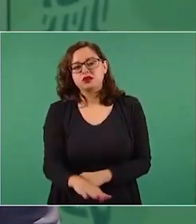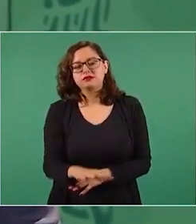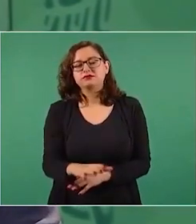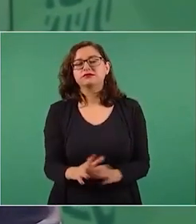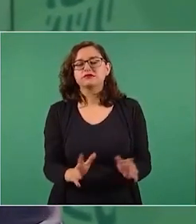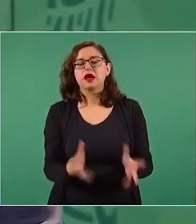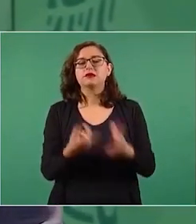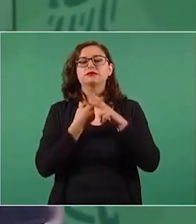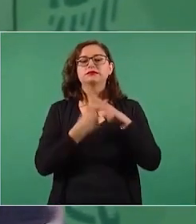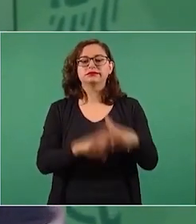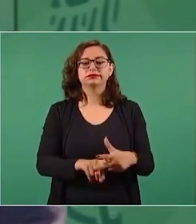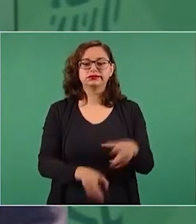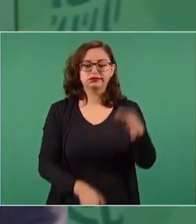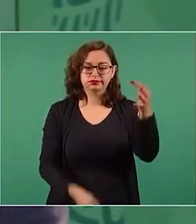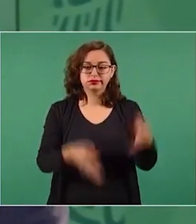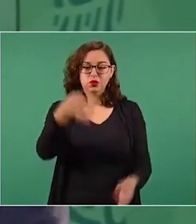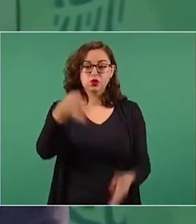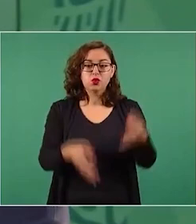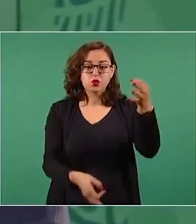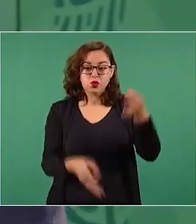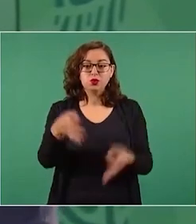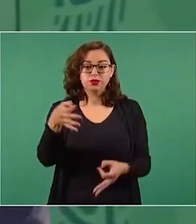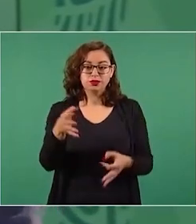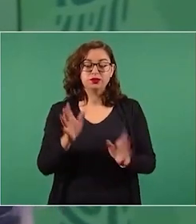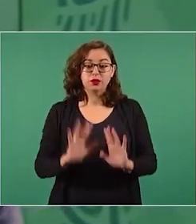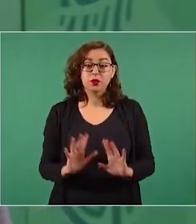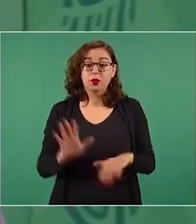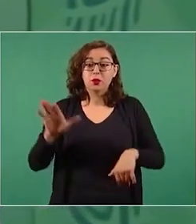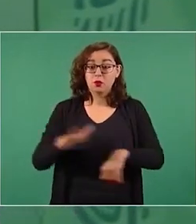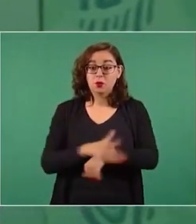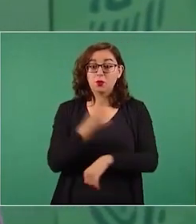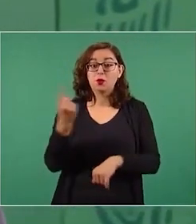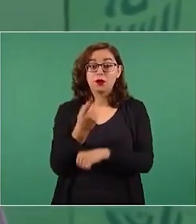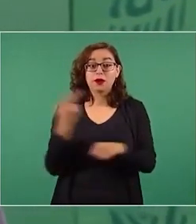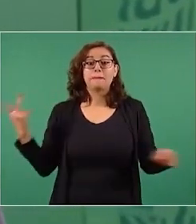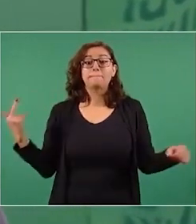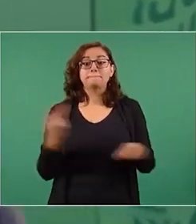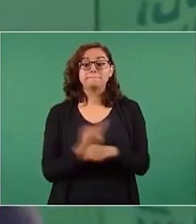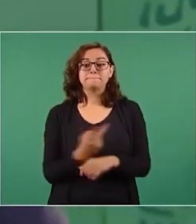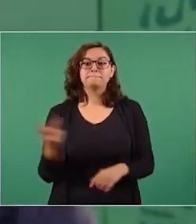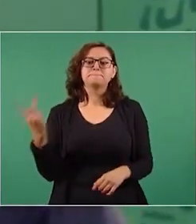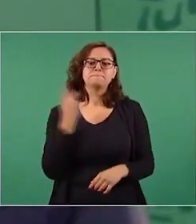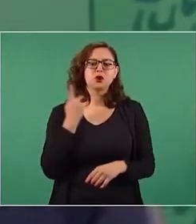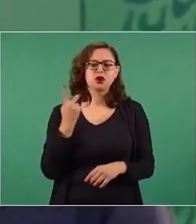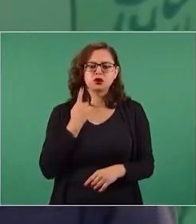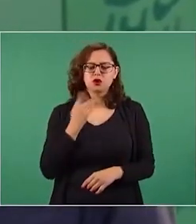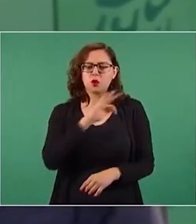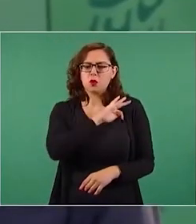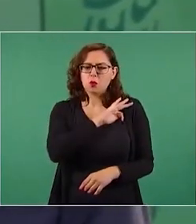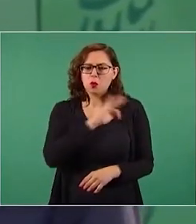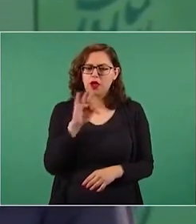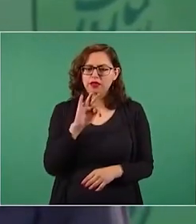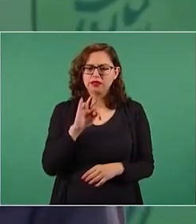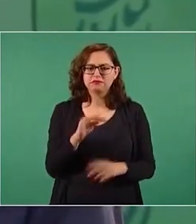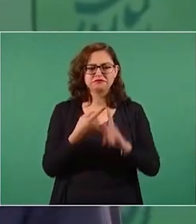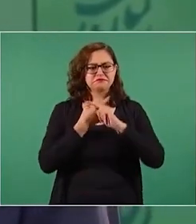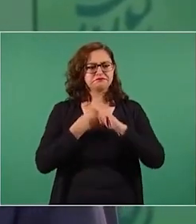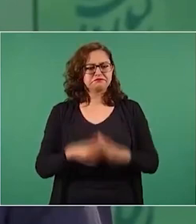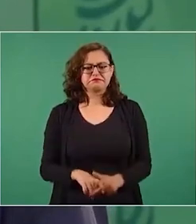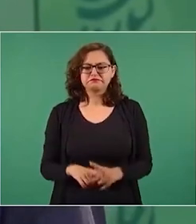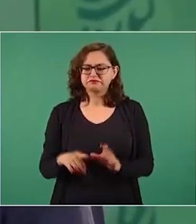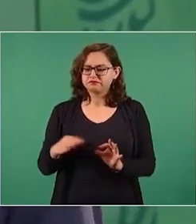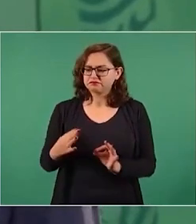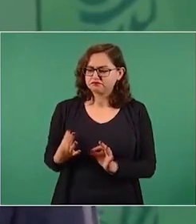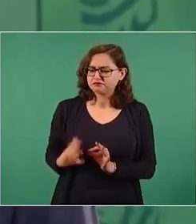puede ser que se actúe de manera consecuente en